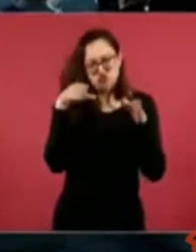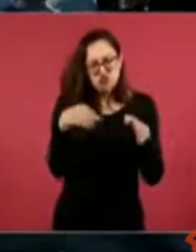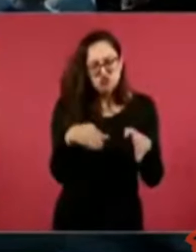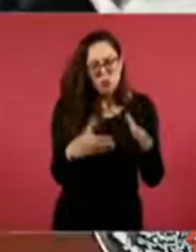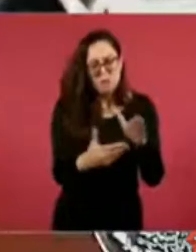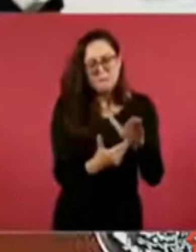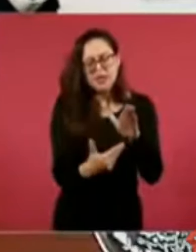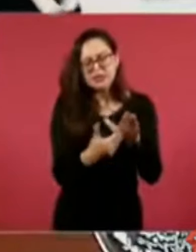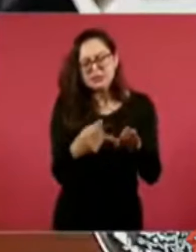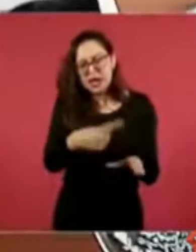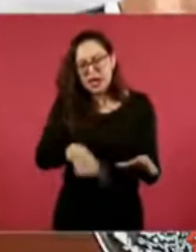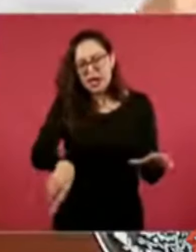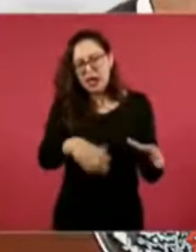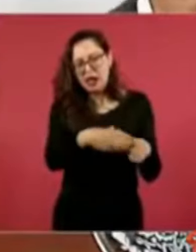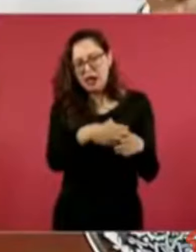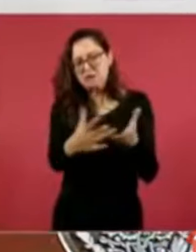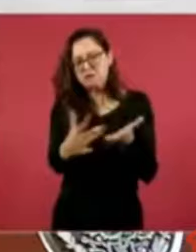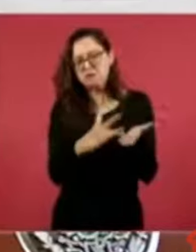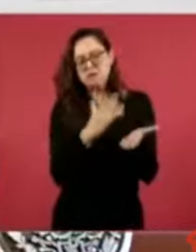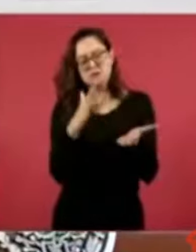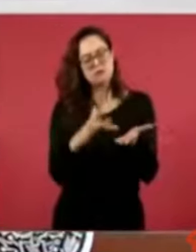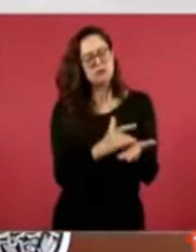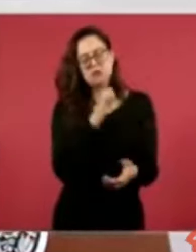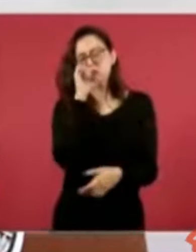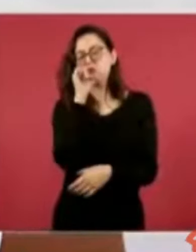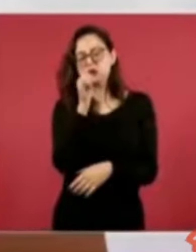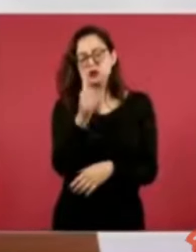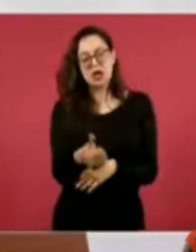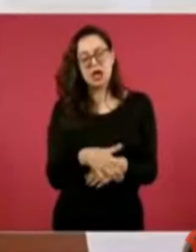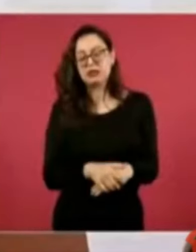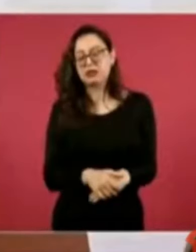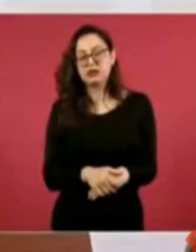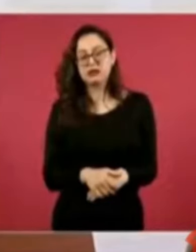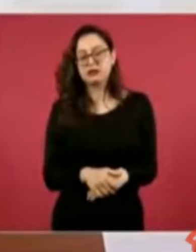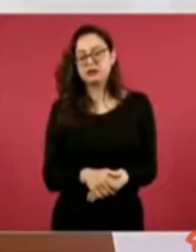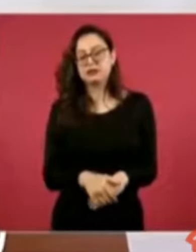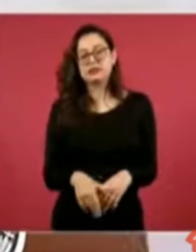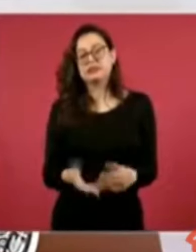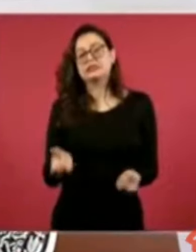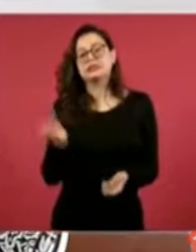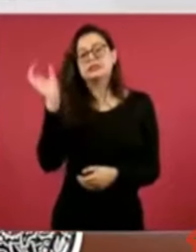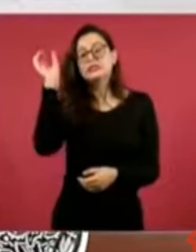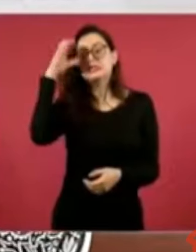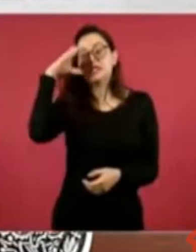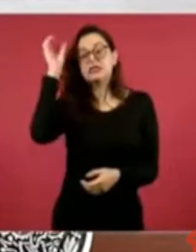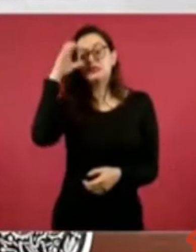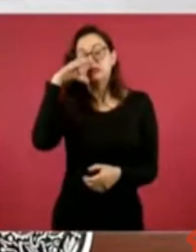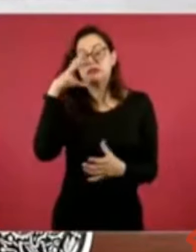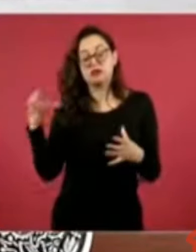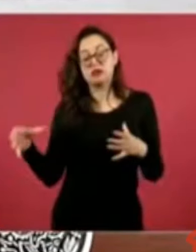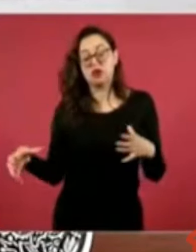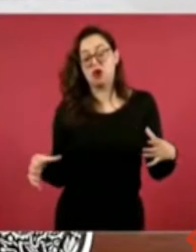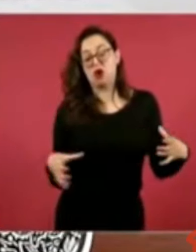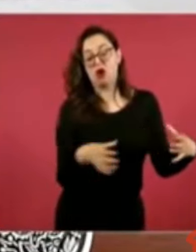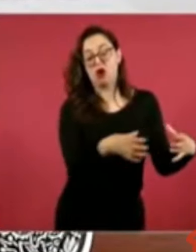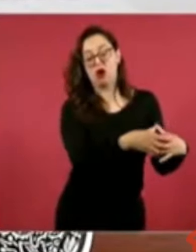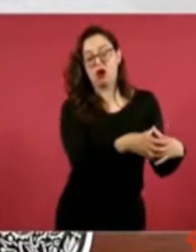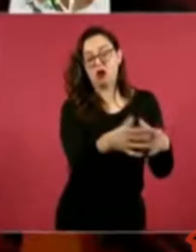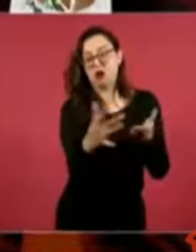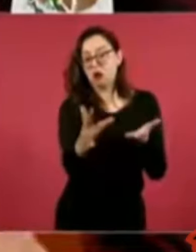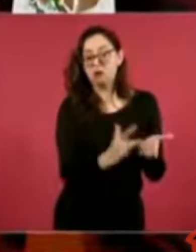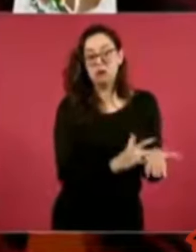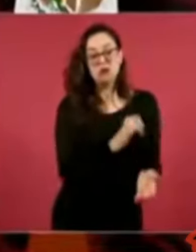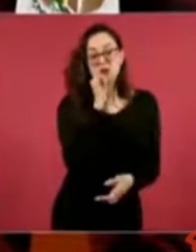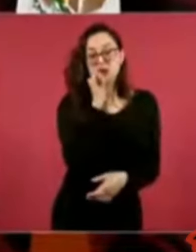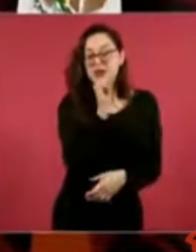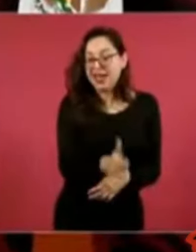científicos más connotados y cooptados por el régimen. Nos ayudó el